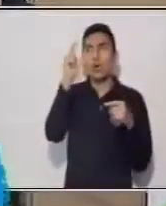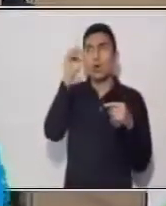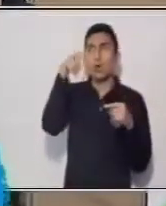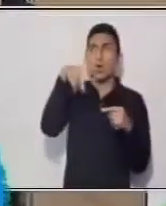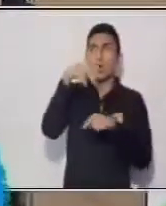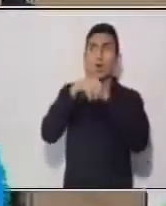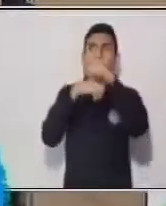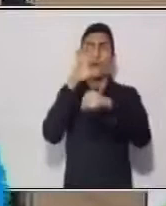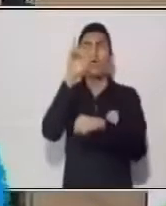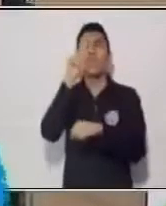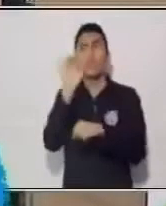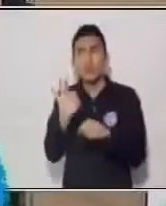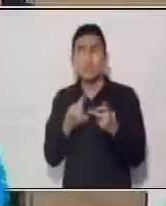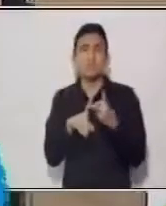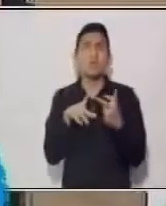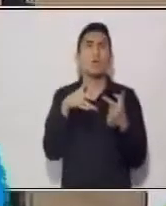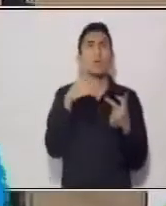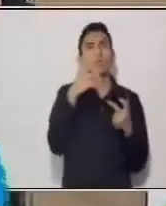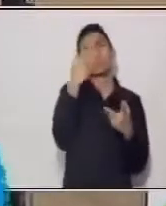tú que está hablando en ese momento?